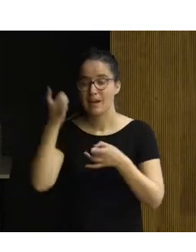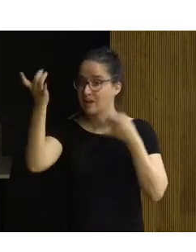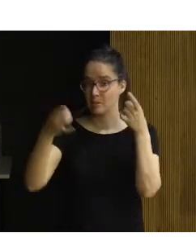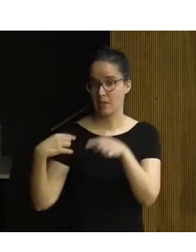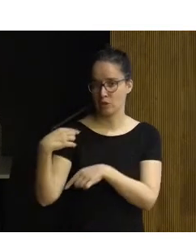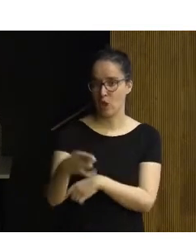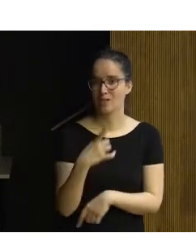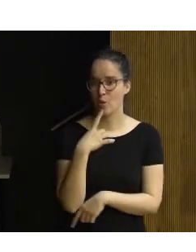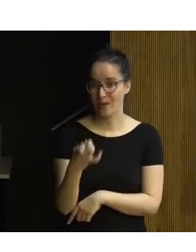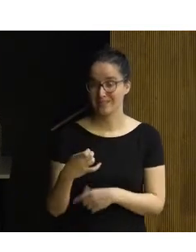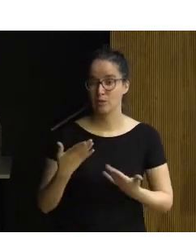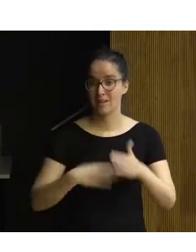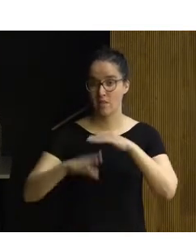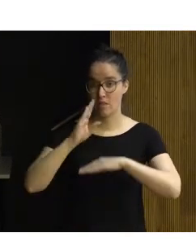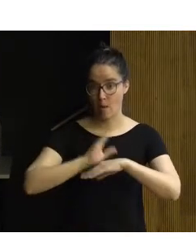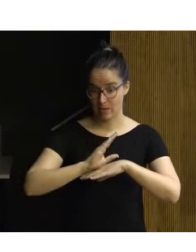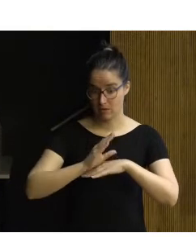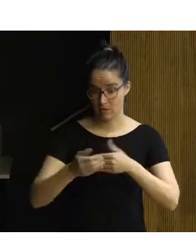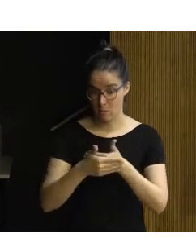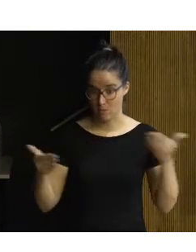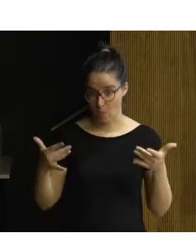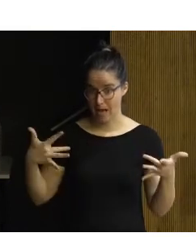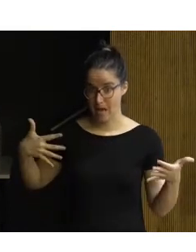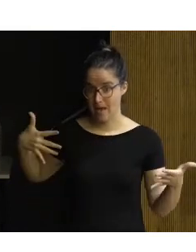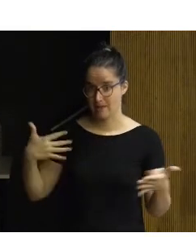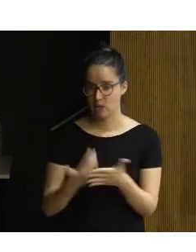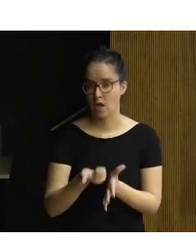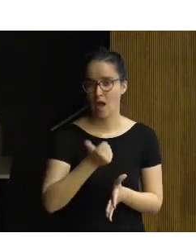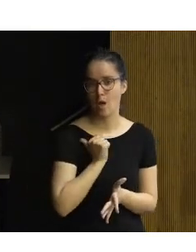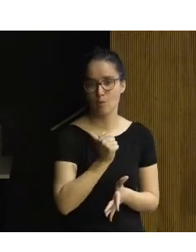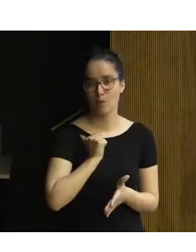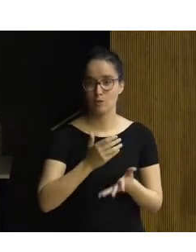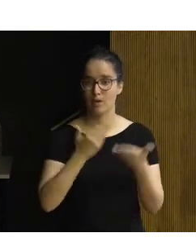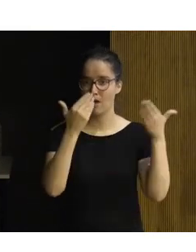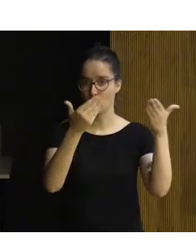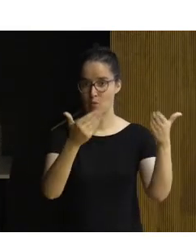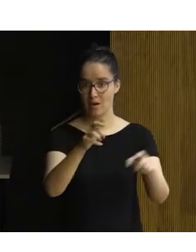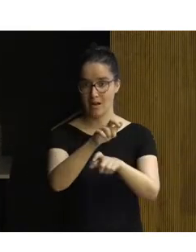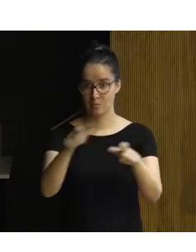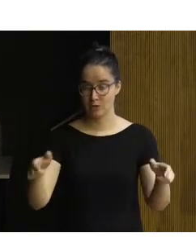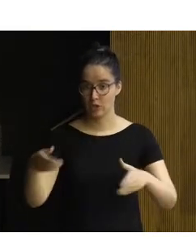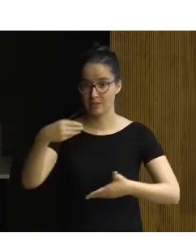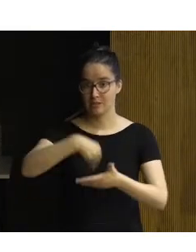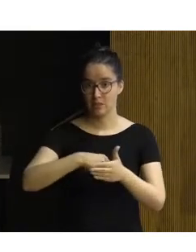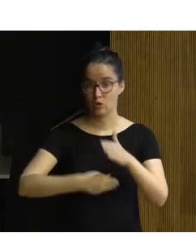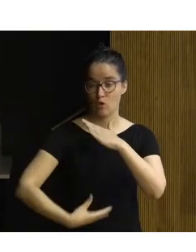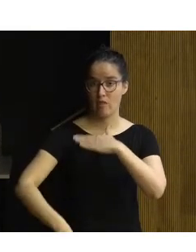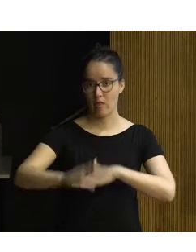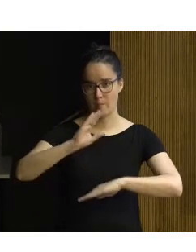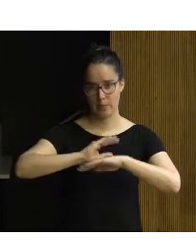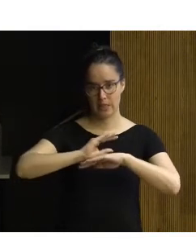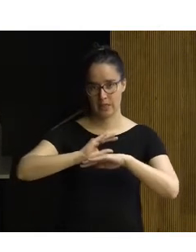cotidiana. Entonces, CEAPAT, desde su creación, yo aprovecho para felicitar a las personas que forman parte de